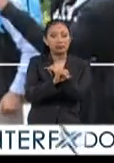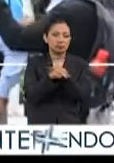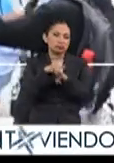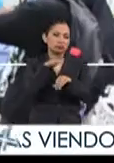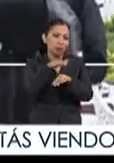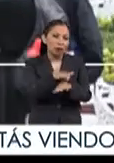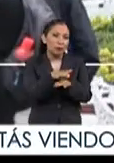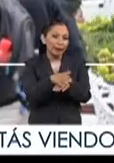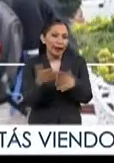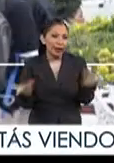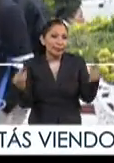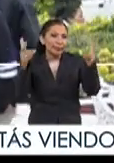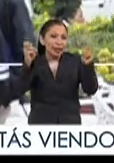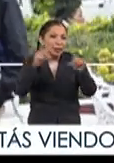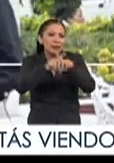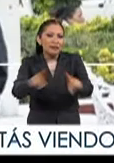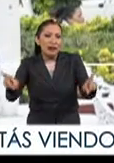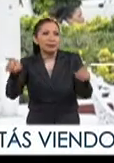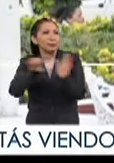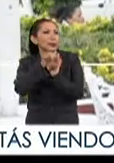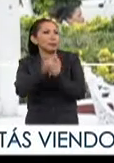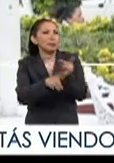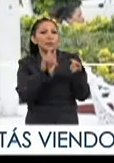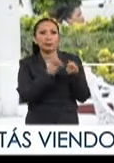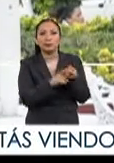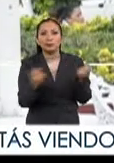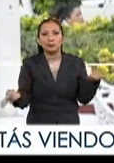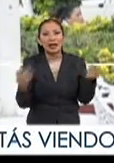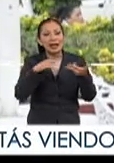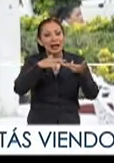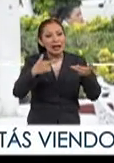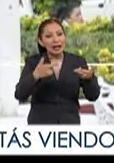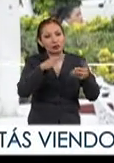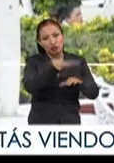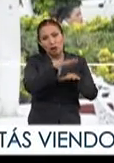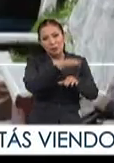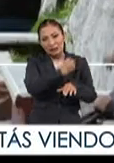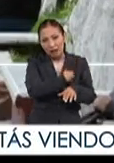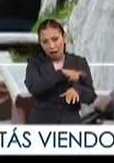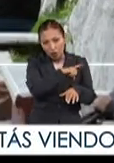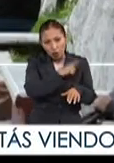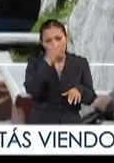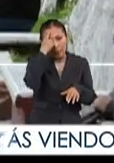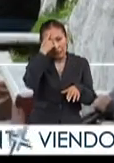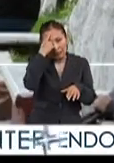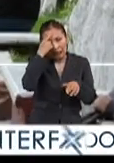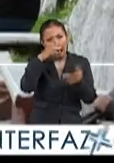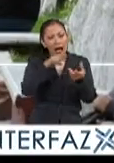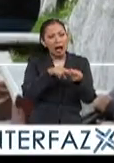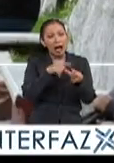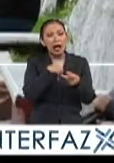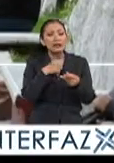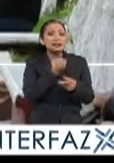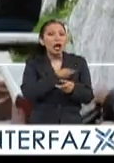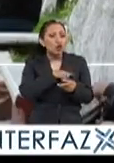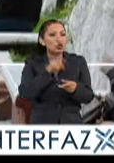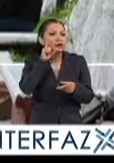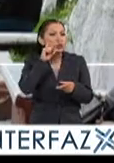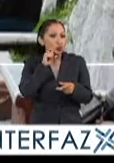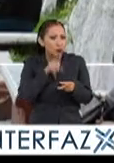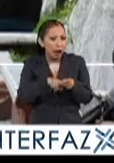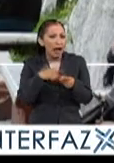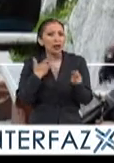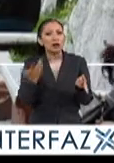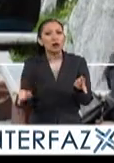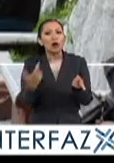temas diversos entre ellos relacionados con la salud mental, con la salud sexual, con